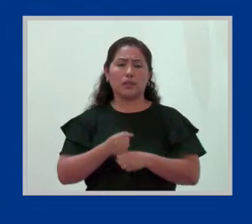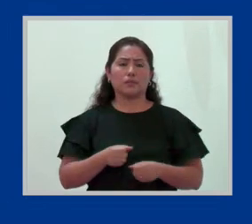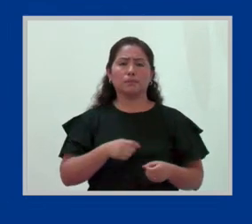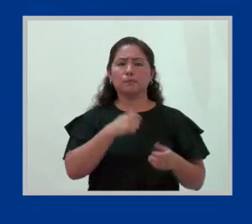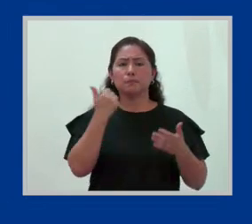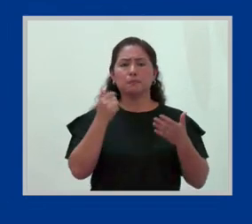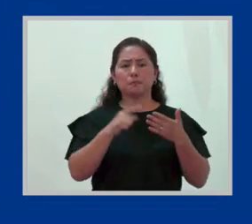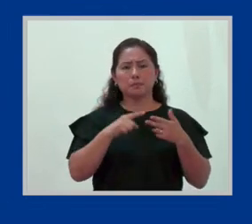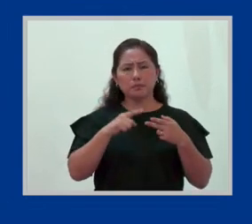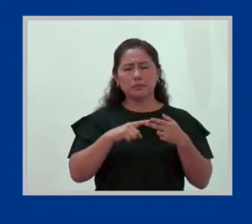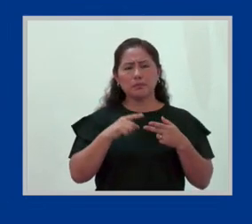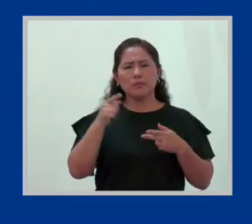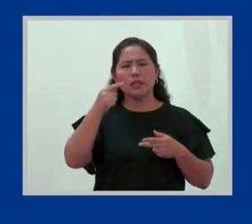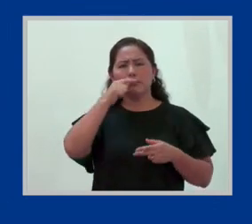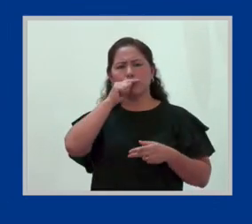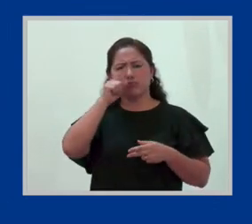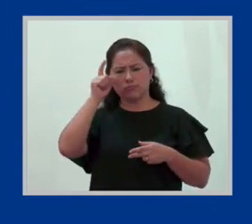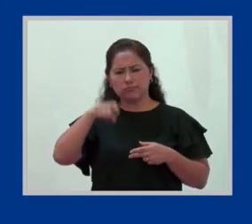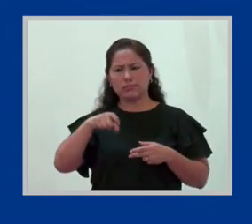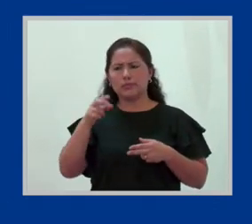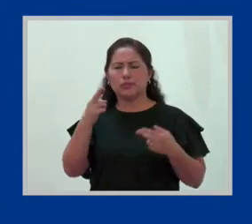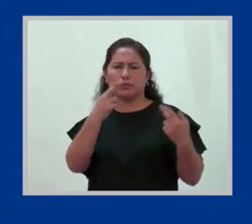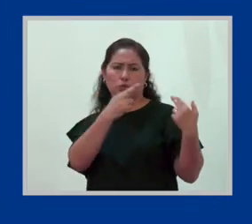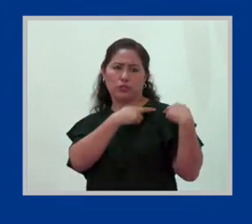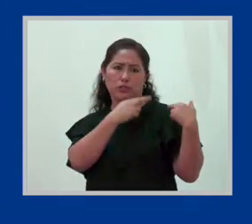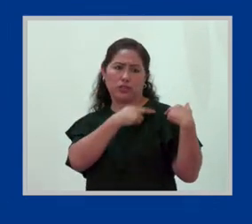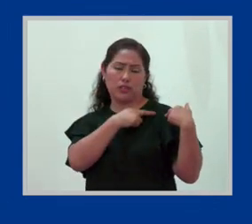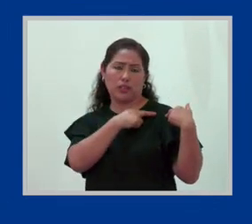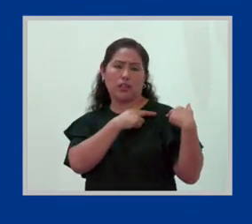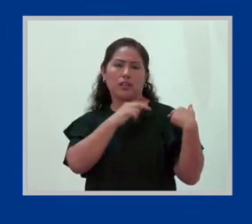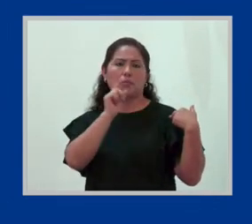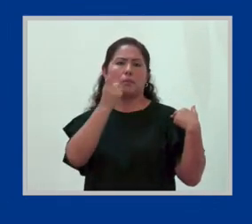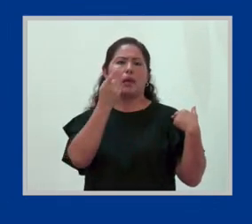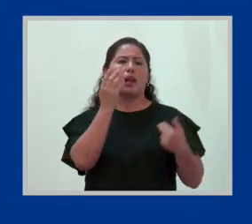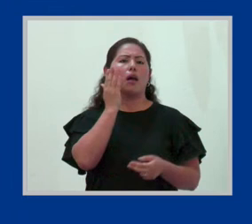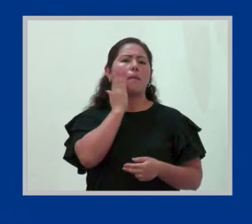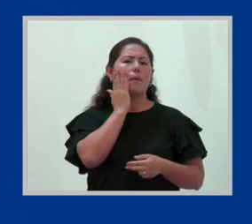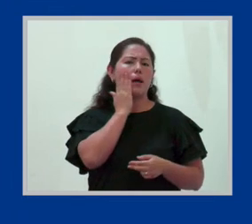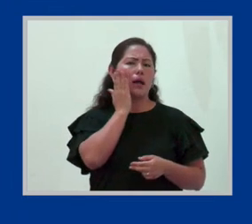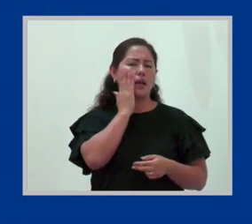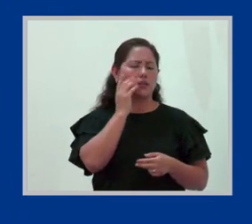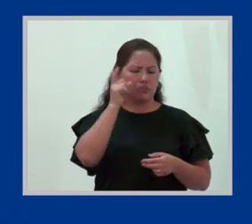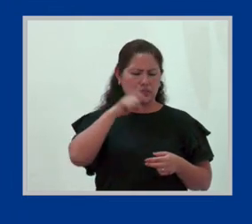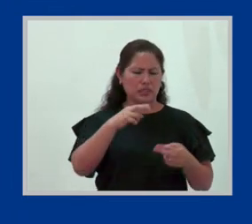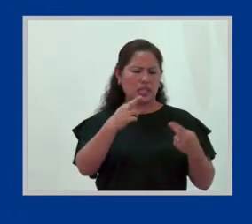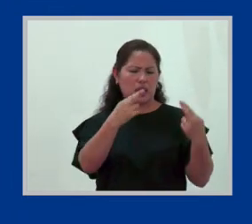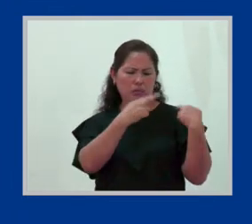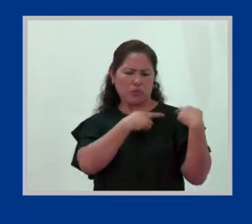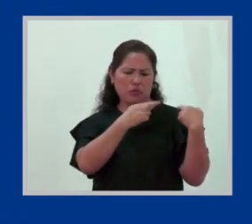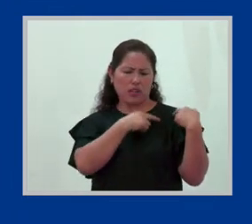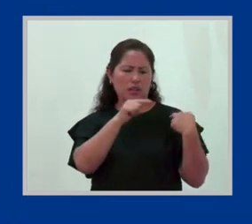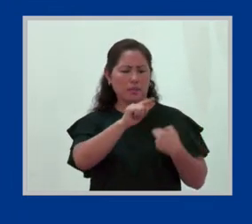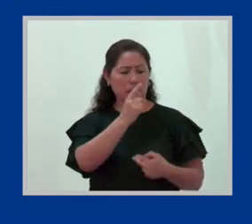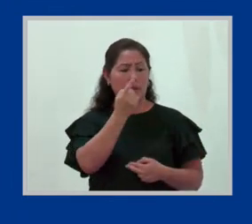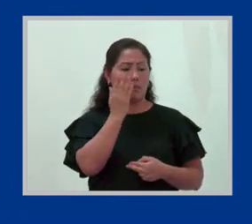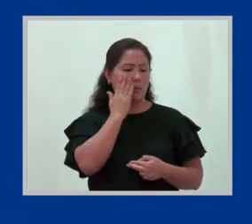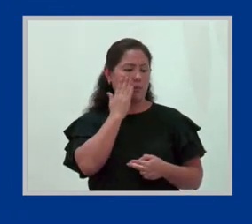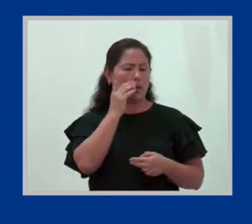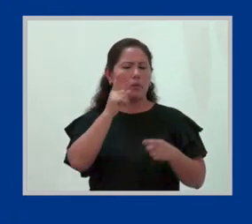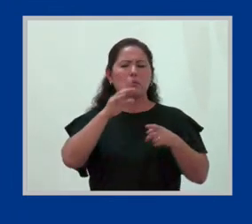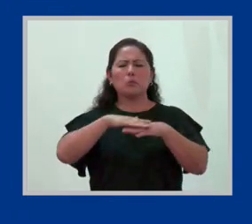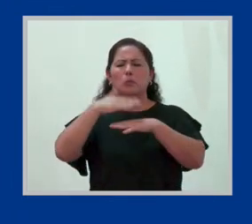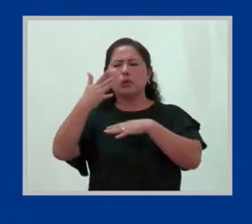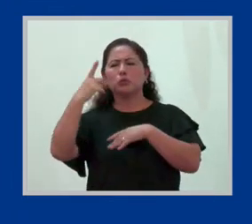La mujer debe cumplir su rol de madre y esposa antes que sus sueños. Yo no sé si ustedes escucharon esto, pero en el 2019